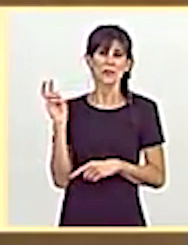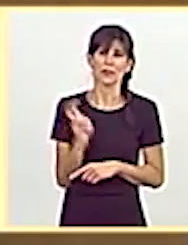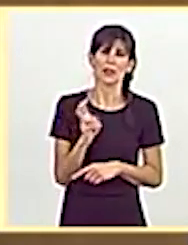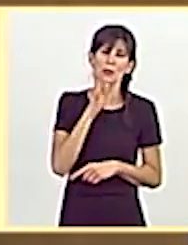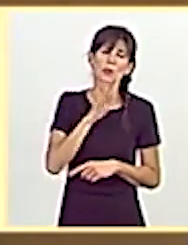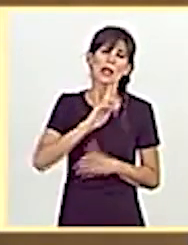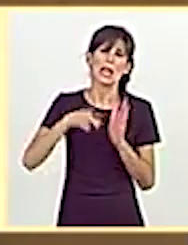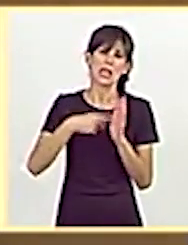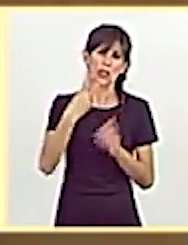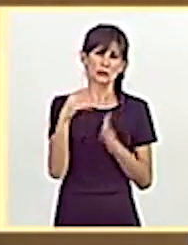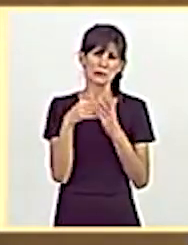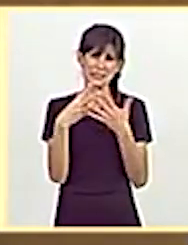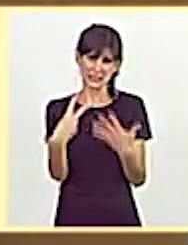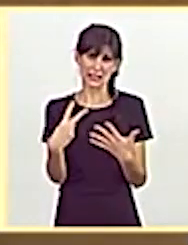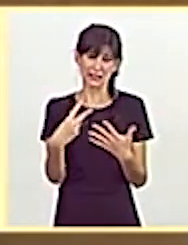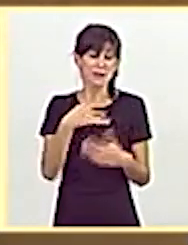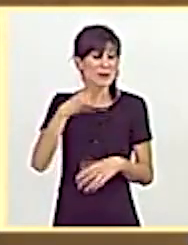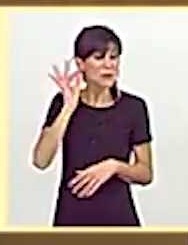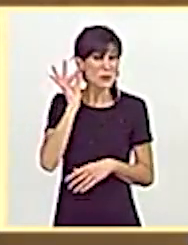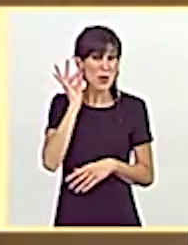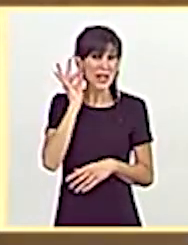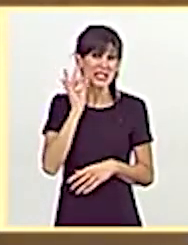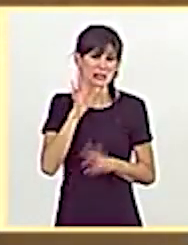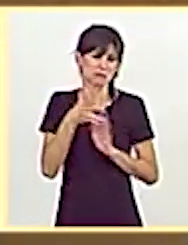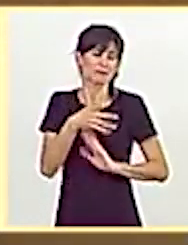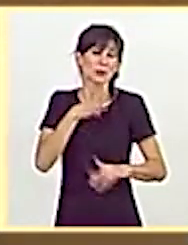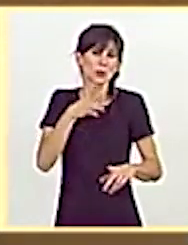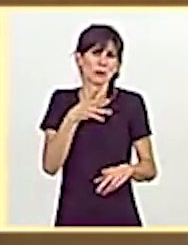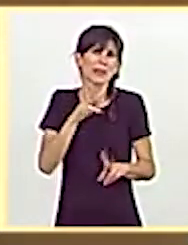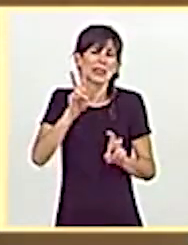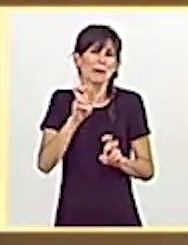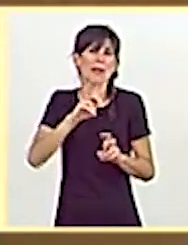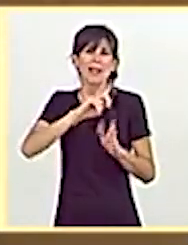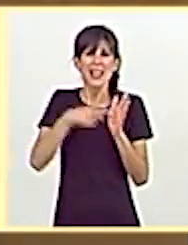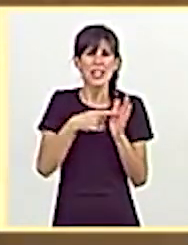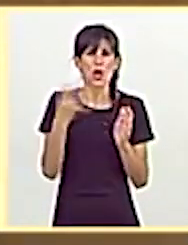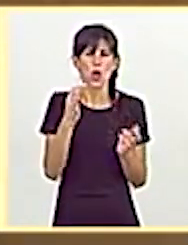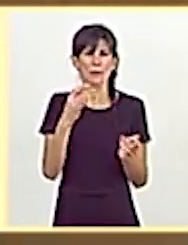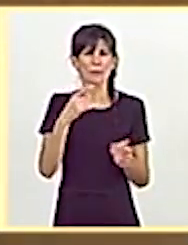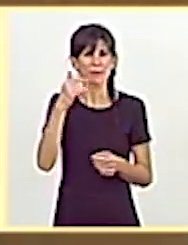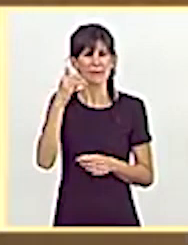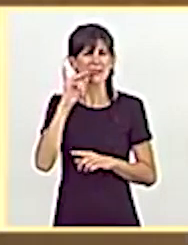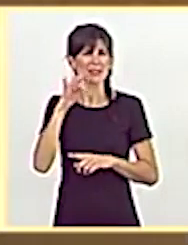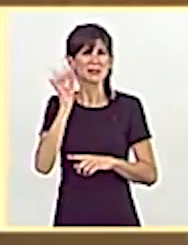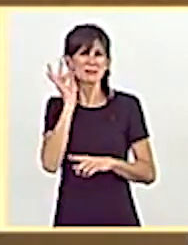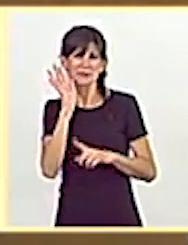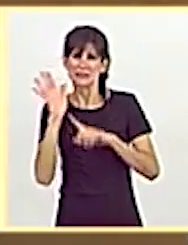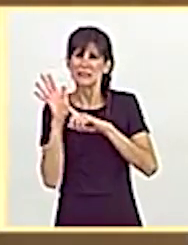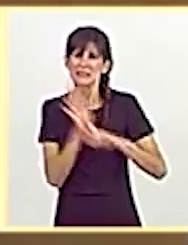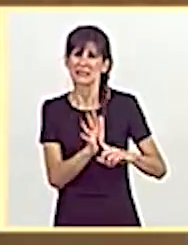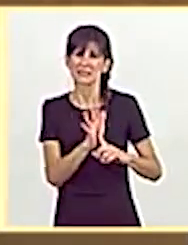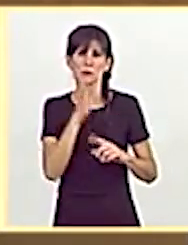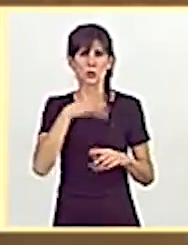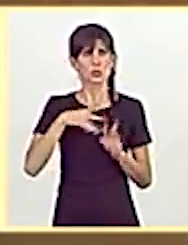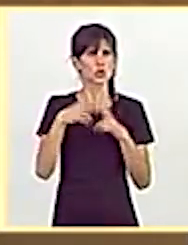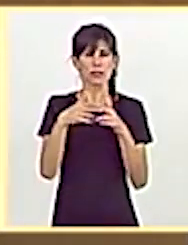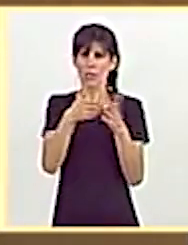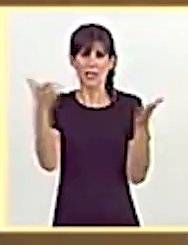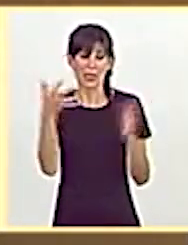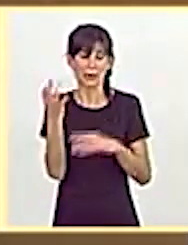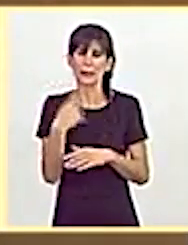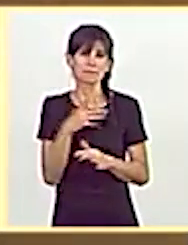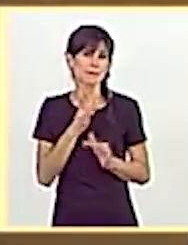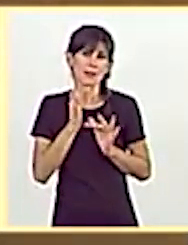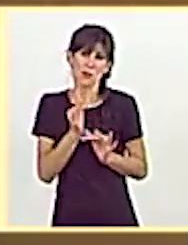Hubo mujeres que, por razones legales y de sexismo en cualquier sociedad del mundo, tuvieron que